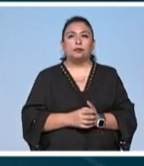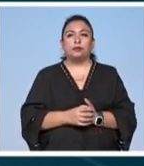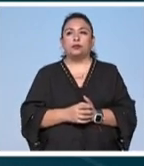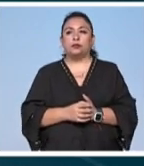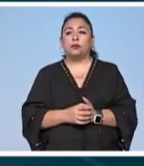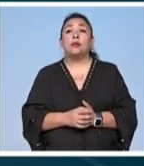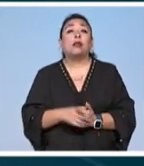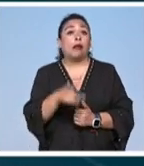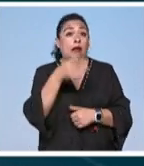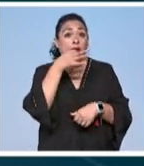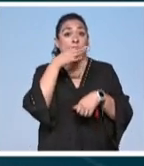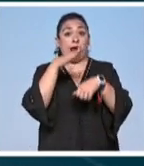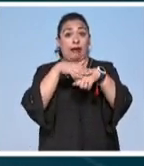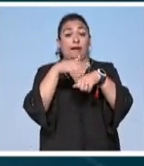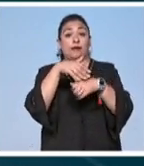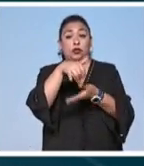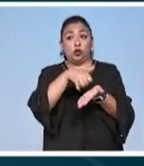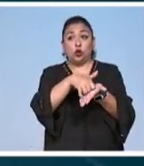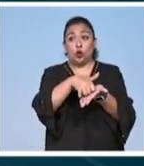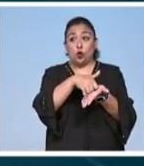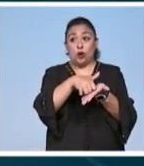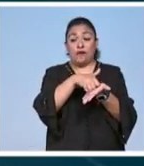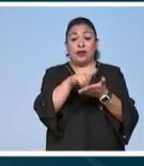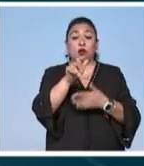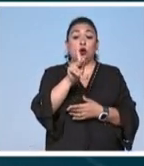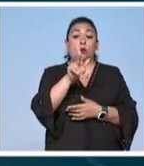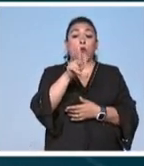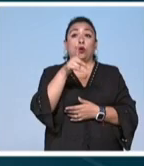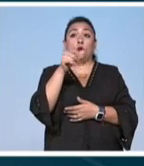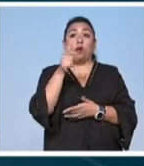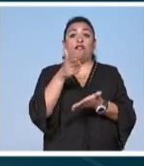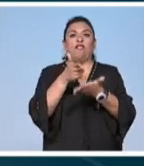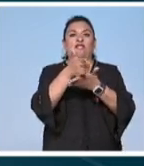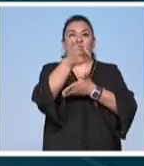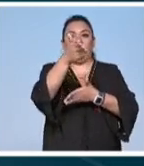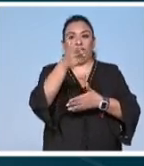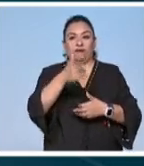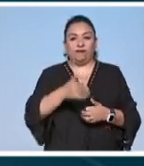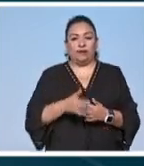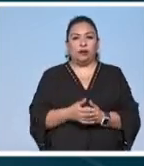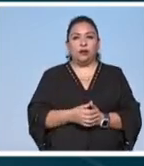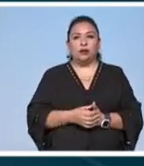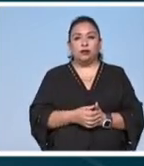y alerta en la gran manzana los pulgones invadieron nueva york